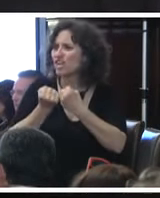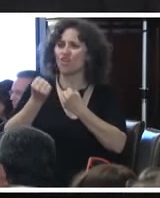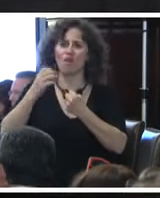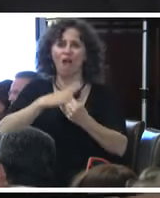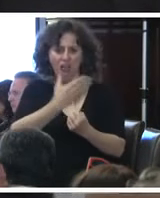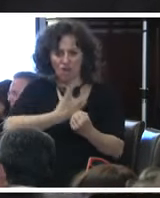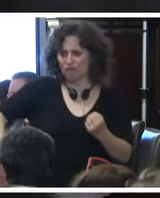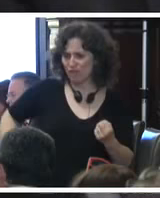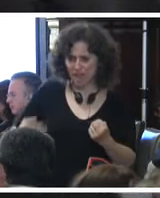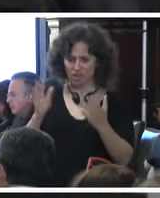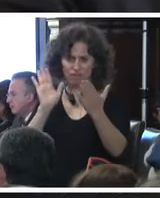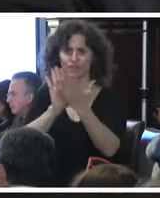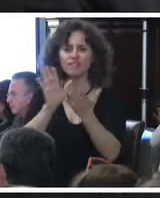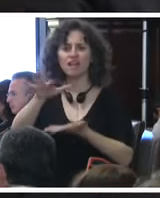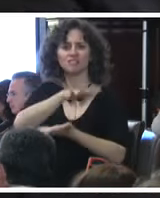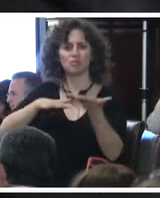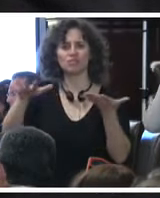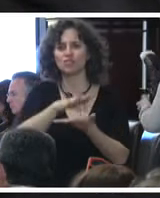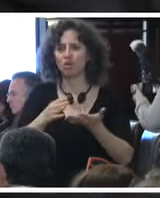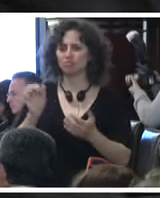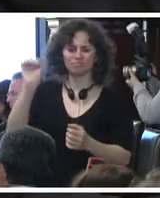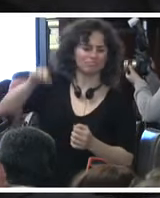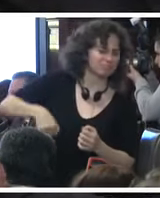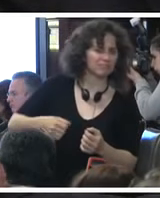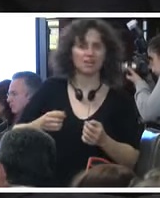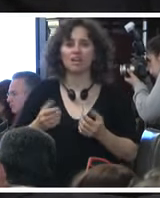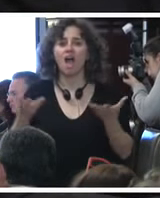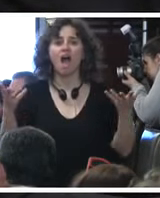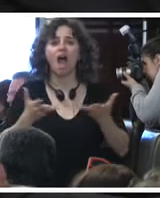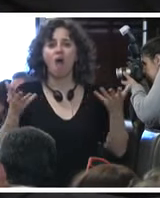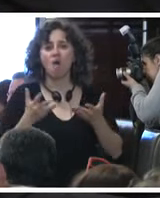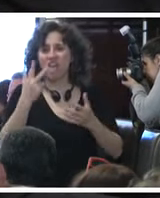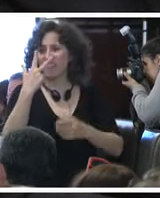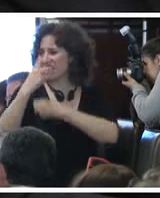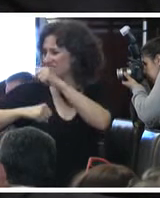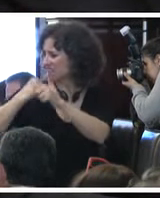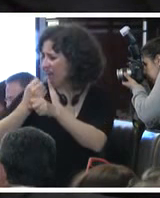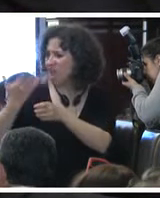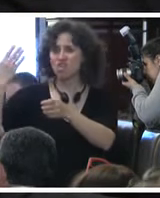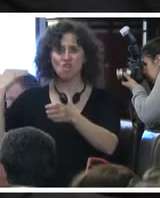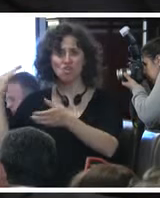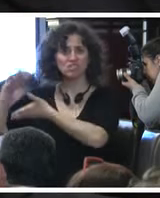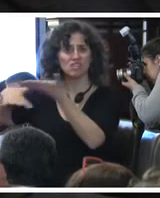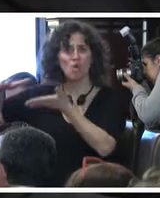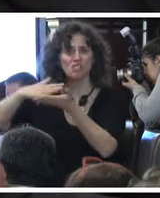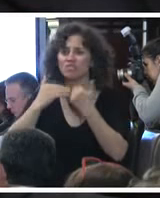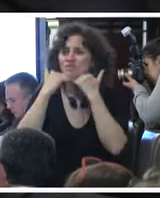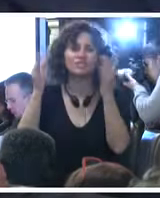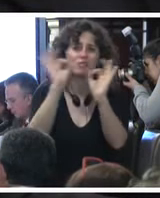este gobierno, que ya hemos llegado a tres años sin saber